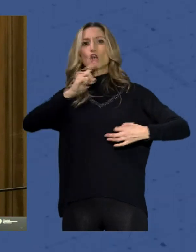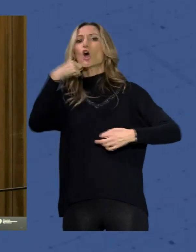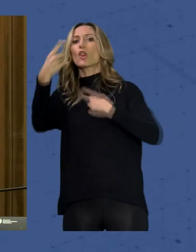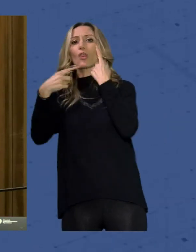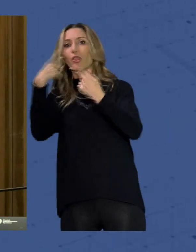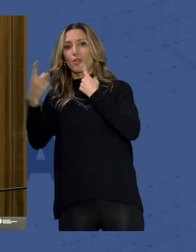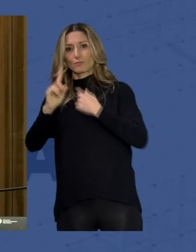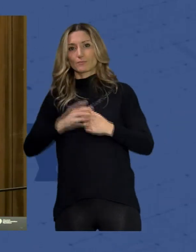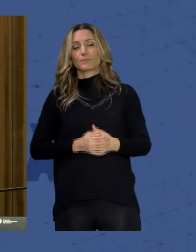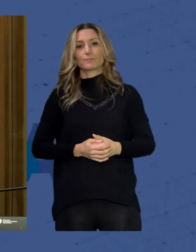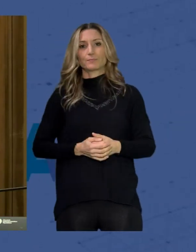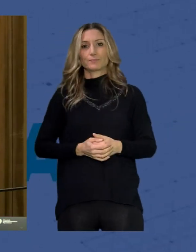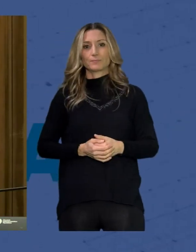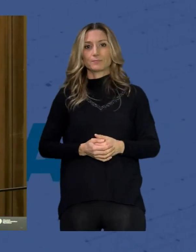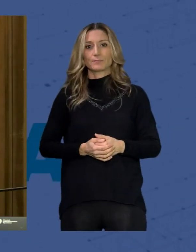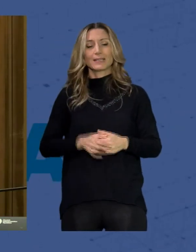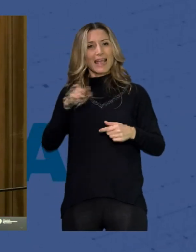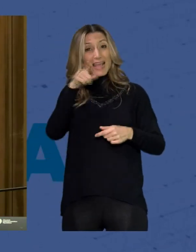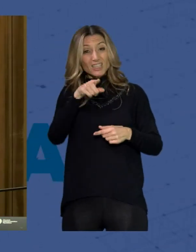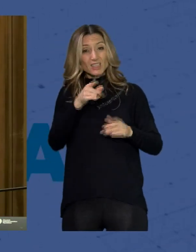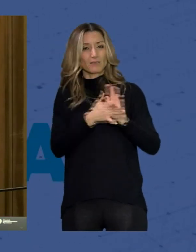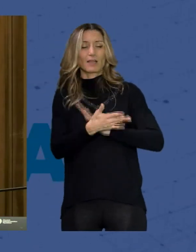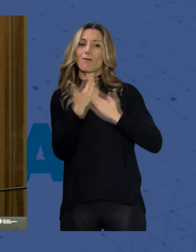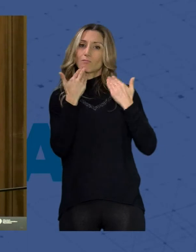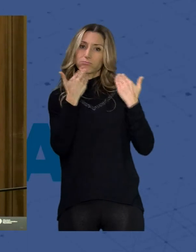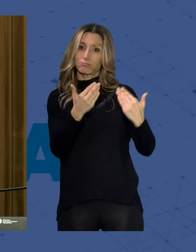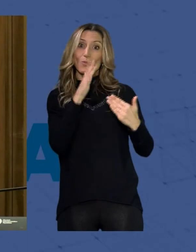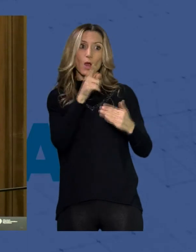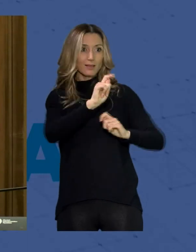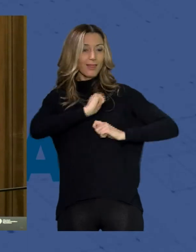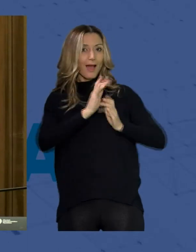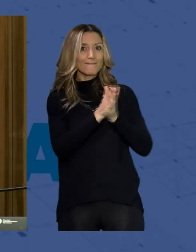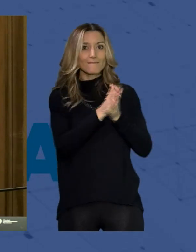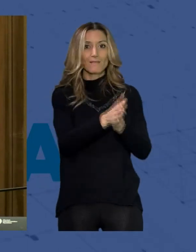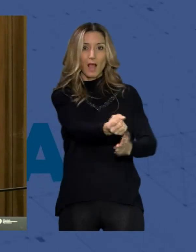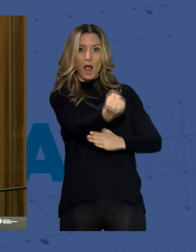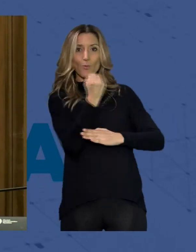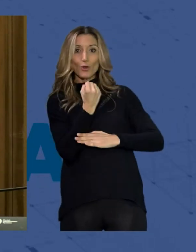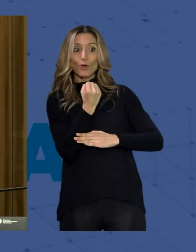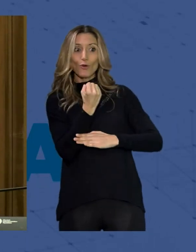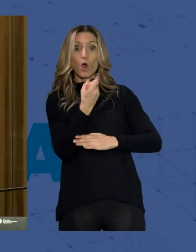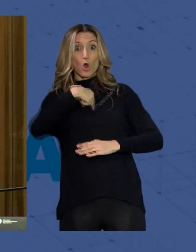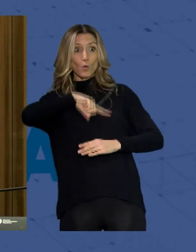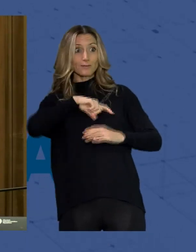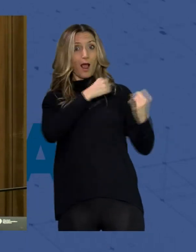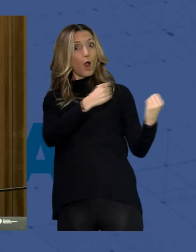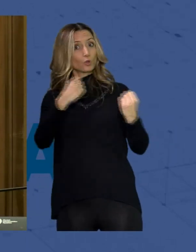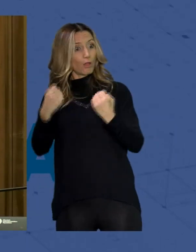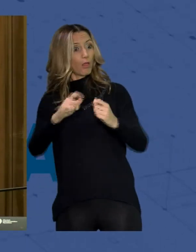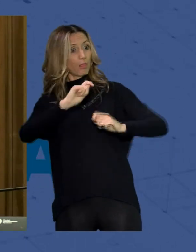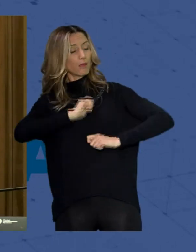solo Esto es de agradecer porque con ese estímulo y ese apoyo que obtenemos de nuestras autoridades podemos hacer